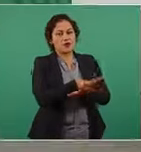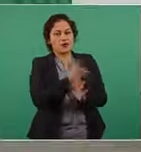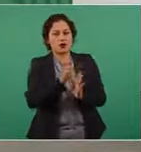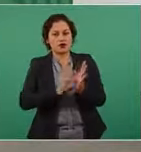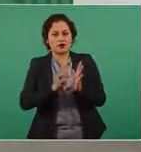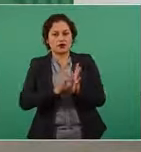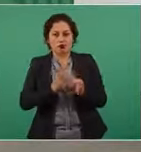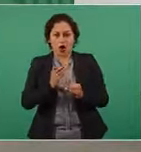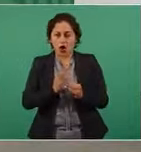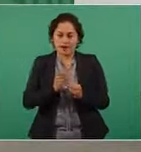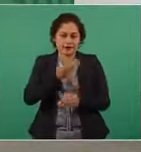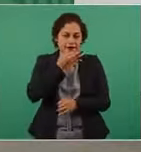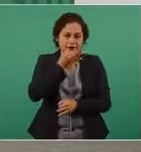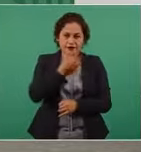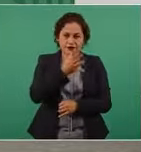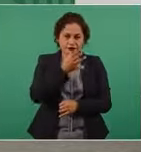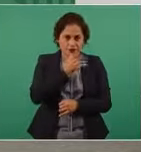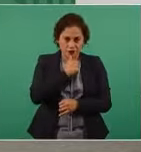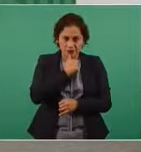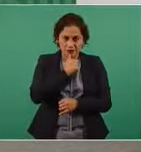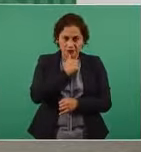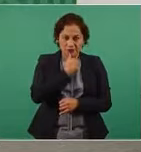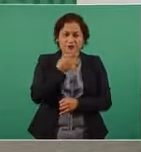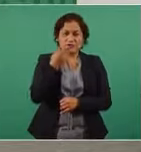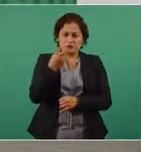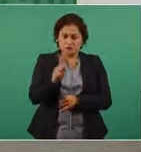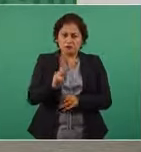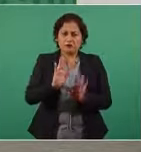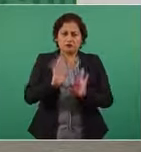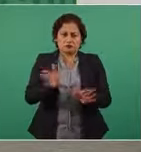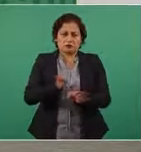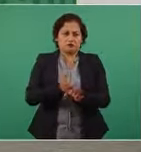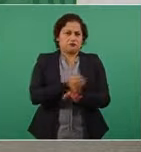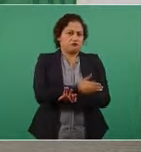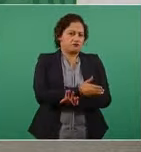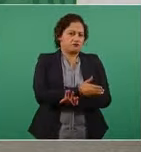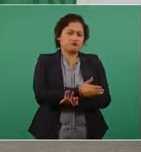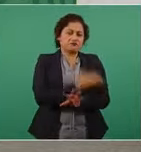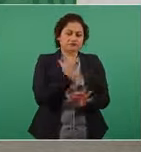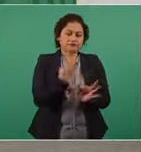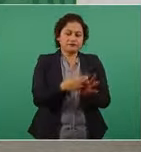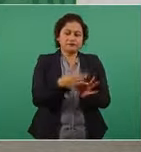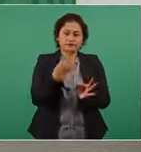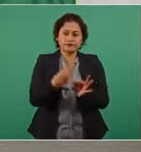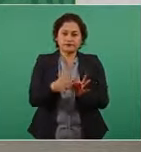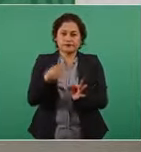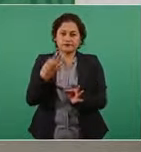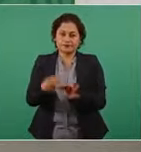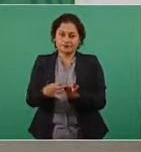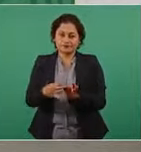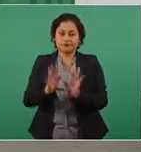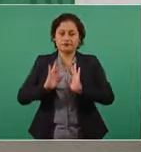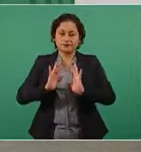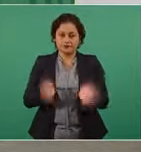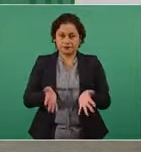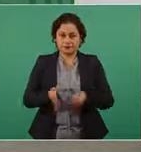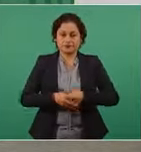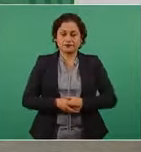Ya se logró